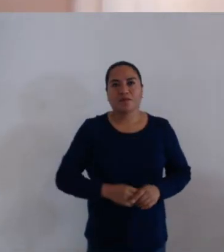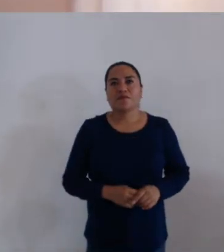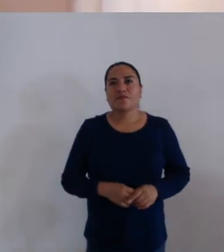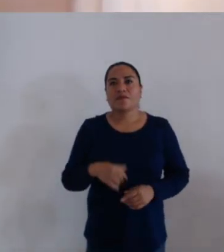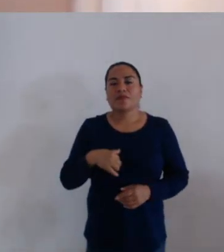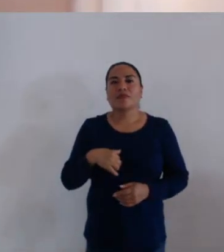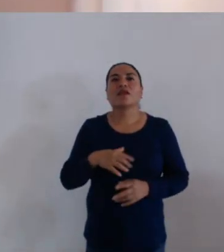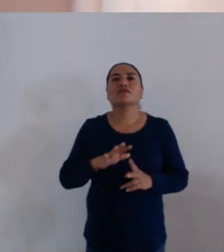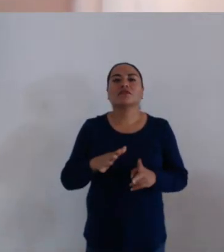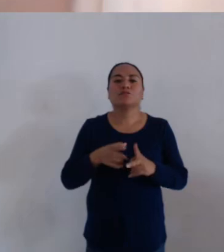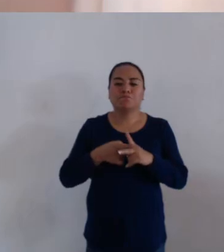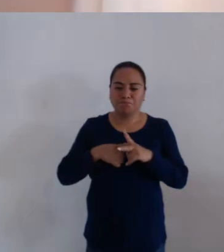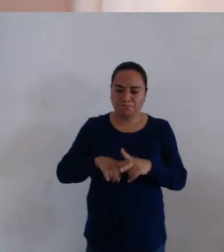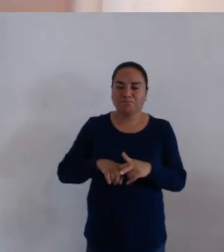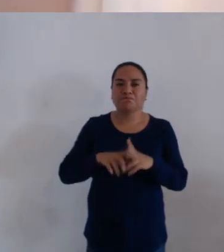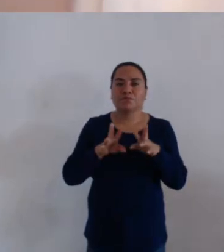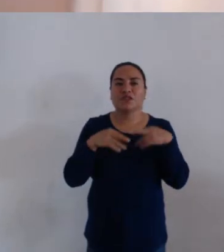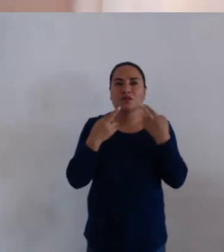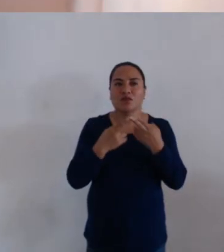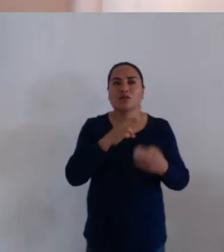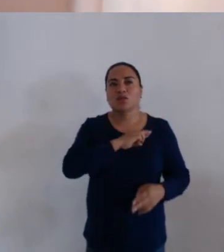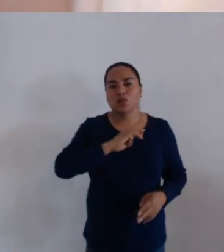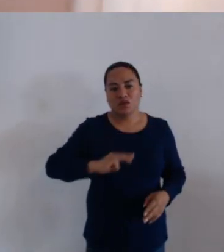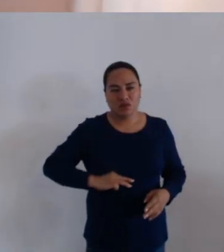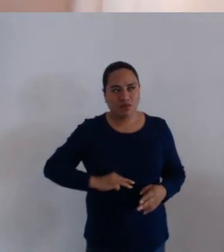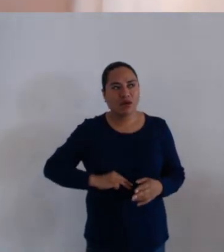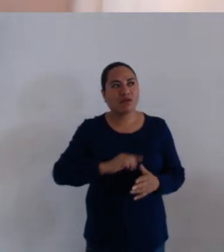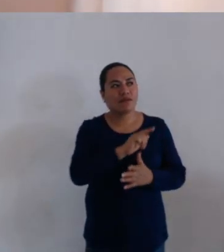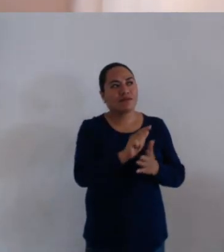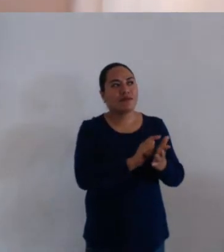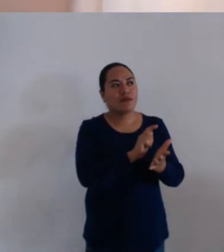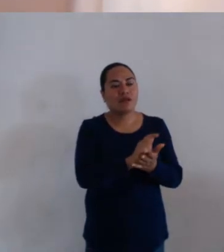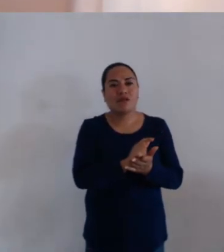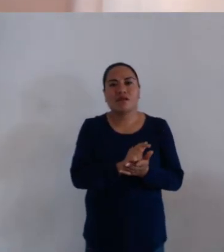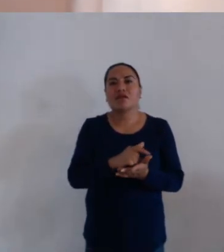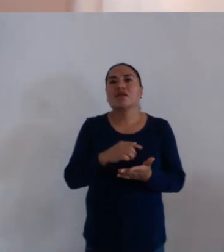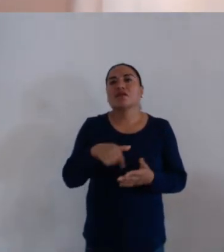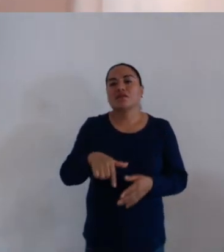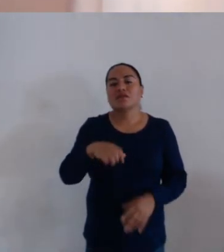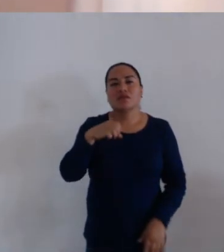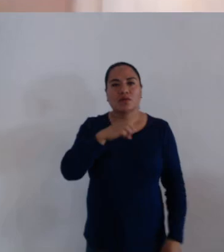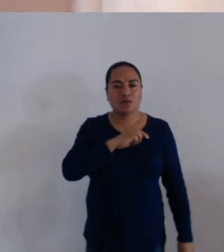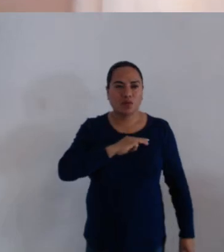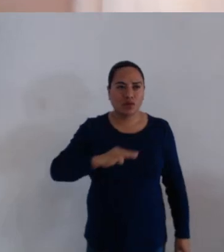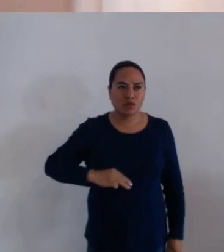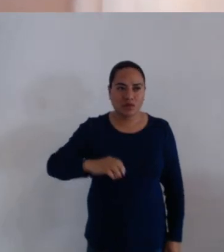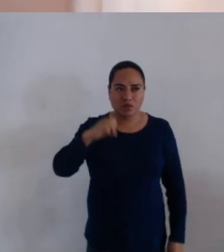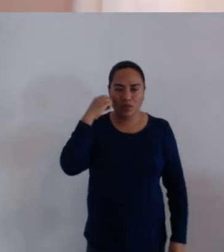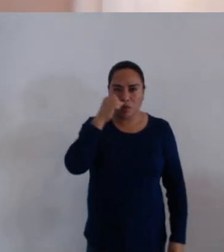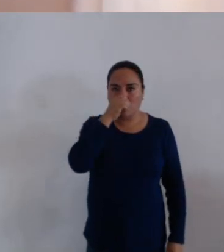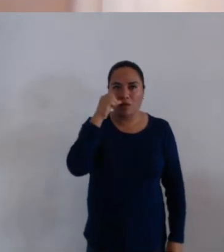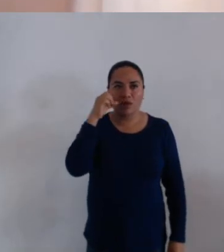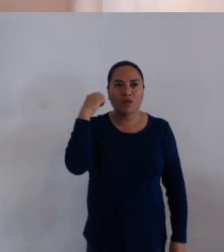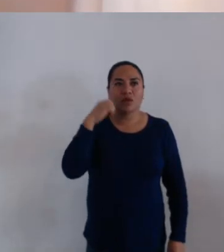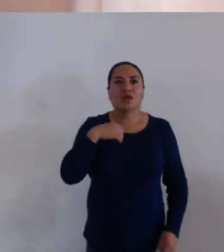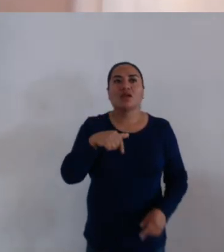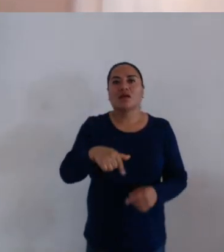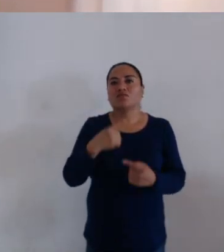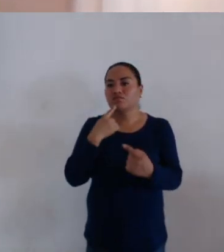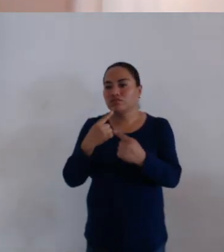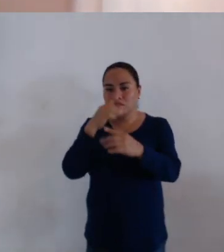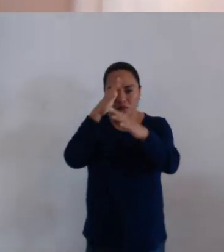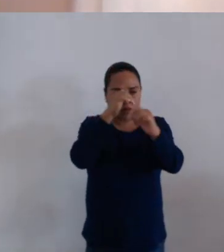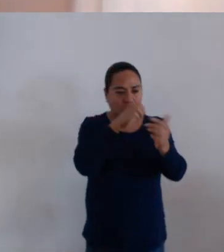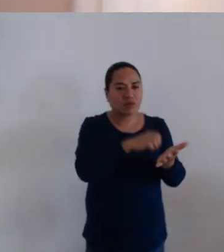declaró legalmente instalada la presente sesión ordinaria de Cabildo del municipio de Oaxaca, de Juárez, Oaxaca, y válidos los acuerdos que de esta emanan.